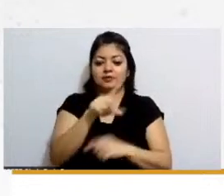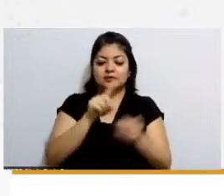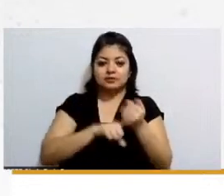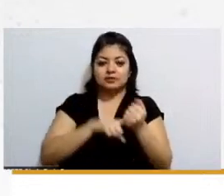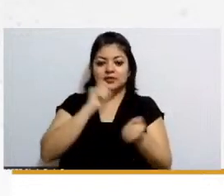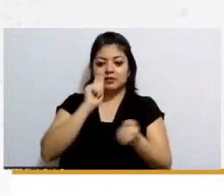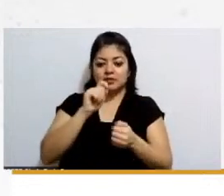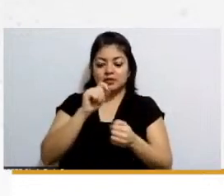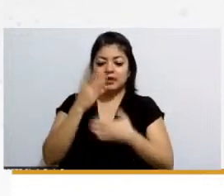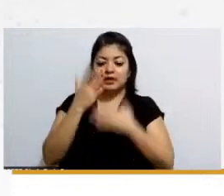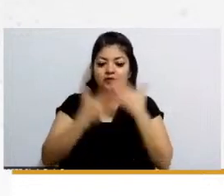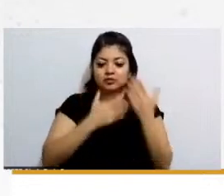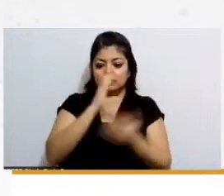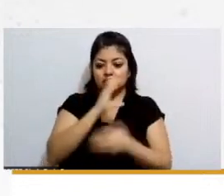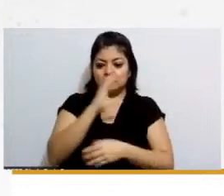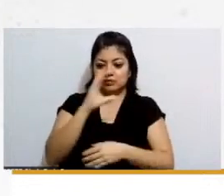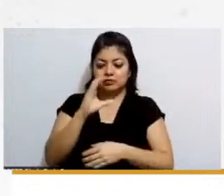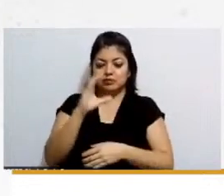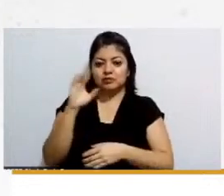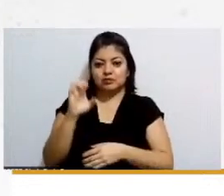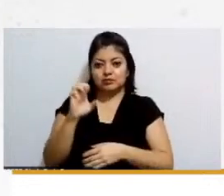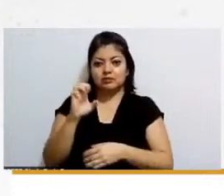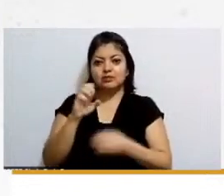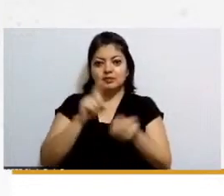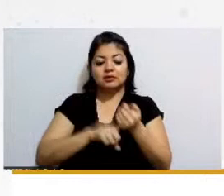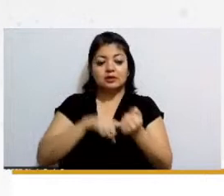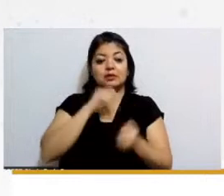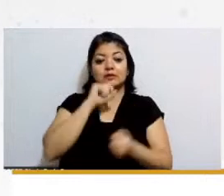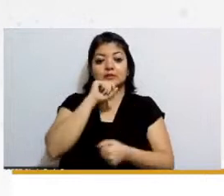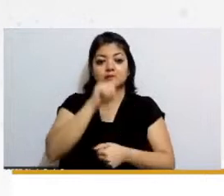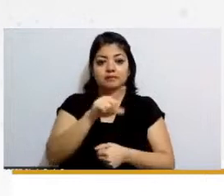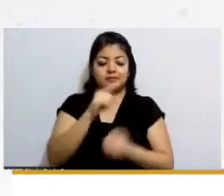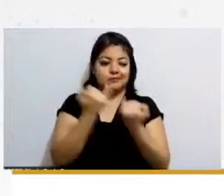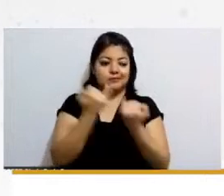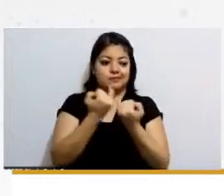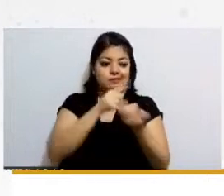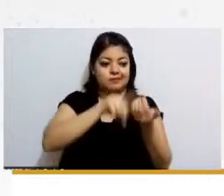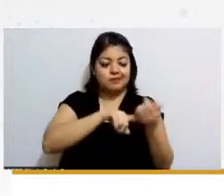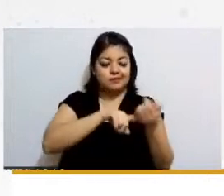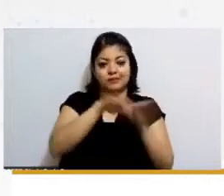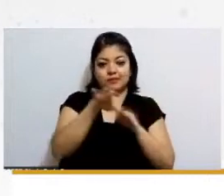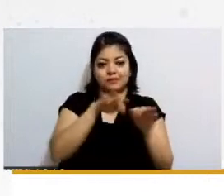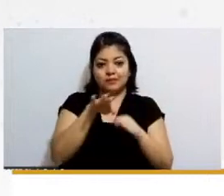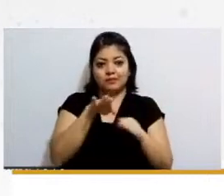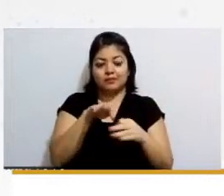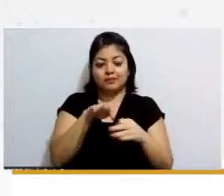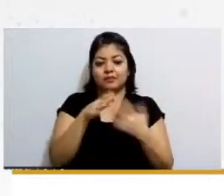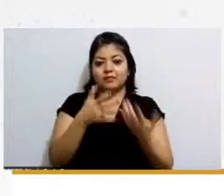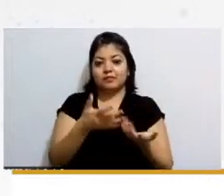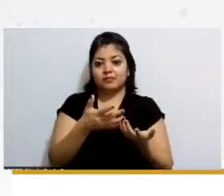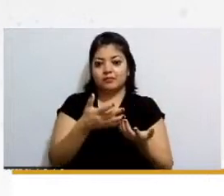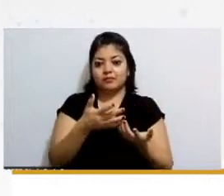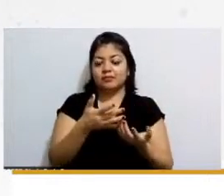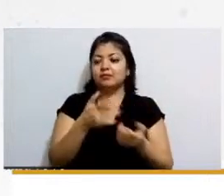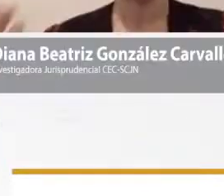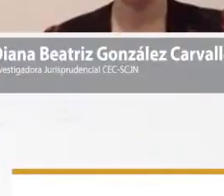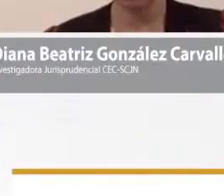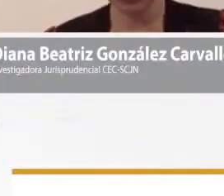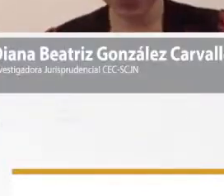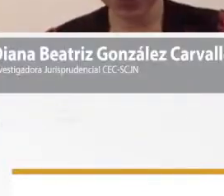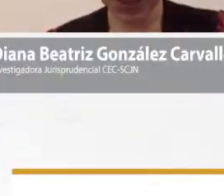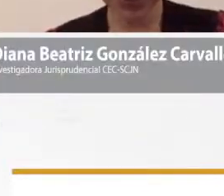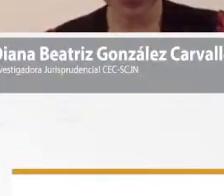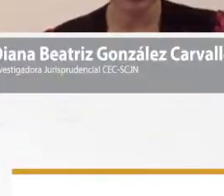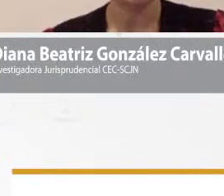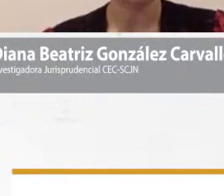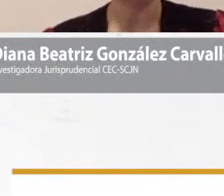Constitucionales a los trabajadores y las trabajadoras del Centro de Estudios Constitucionales que también están en esto día a día a las personas